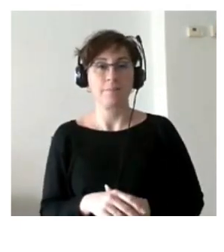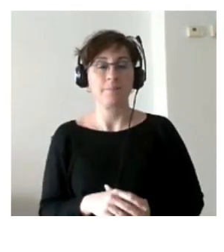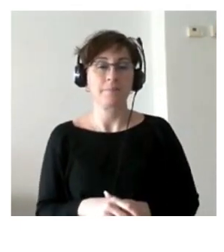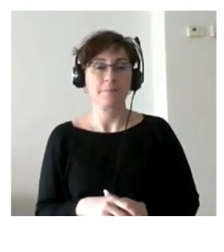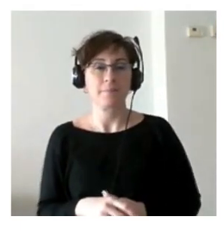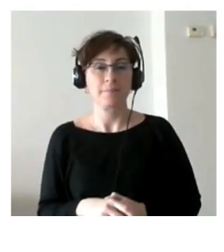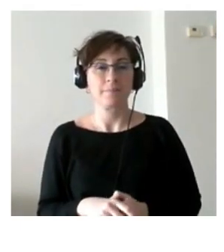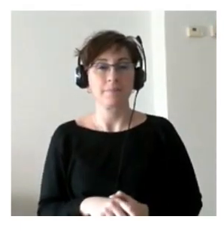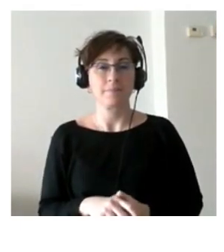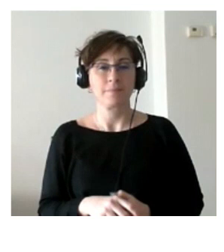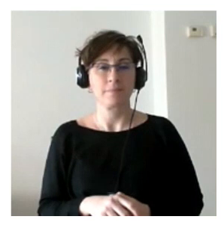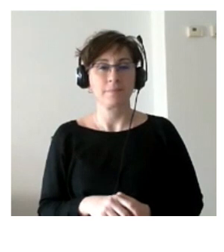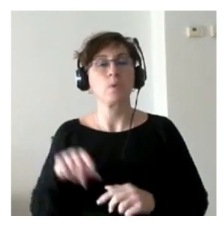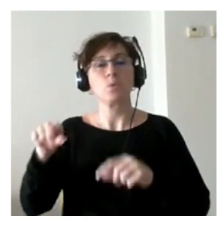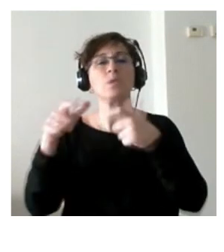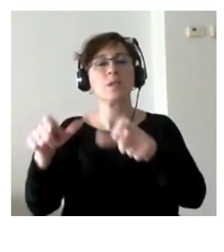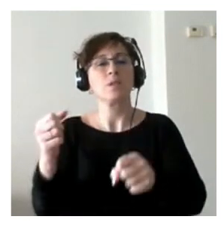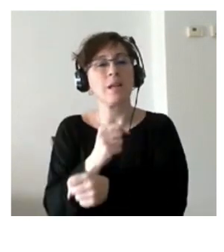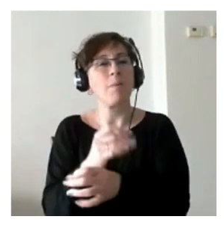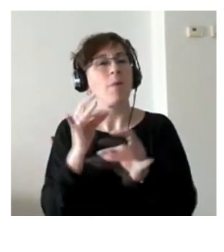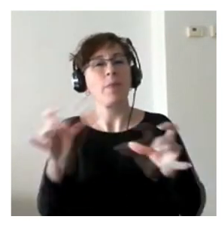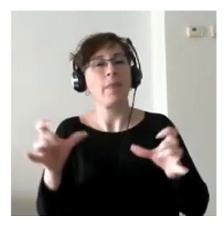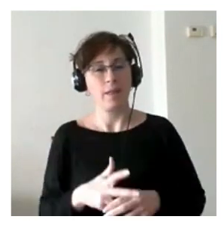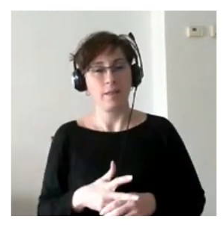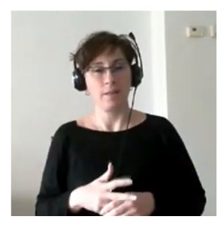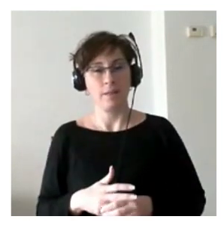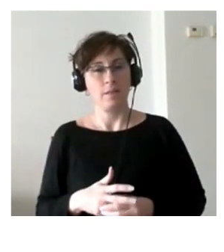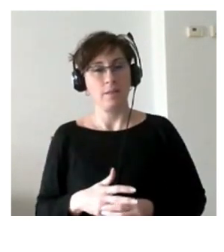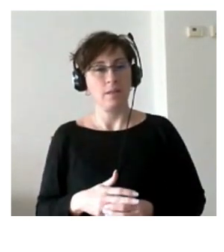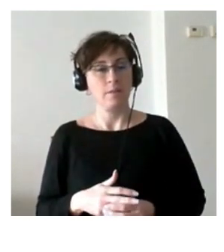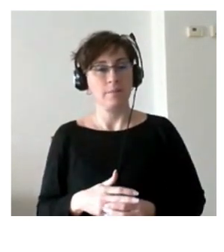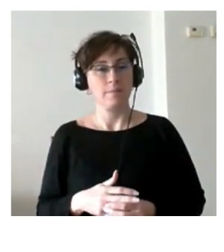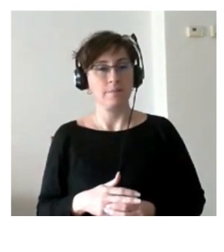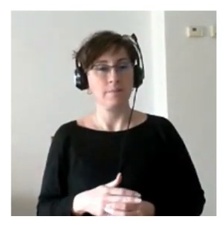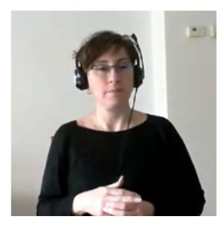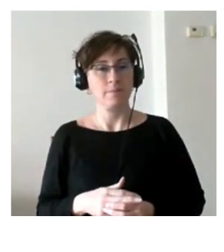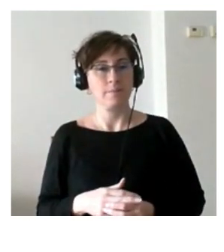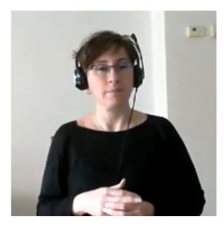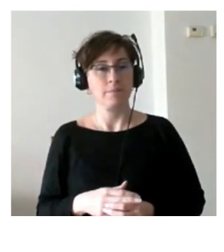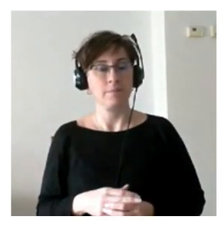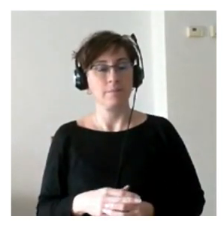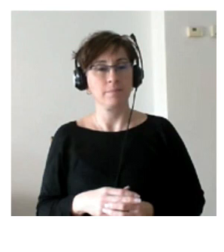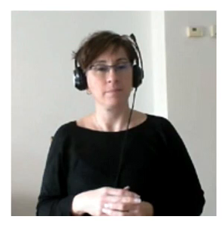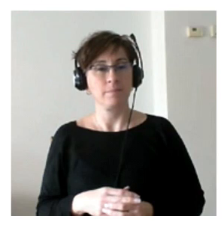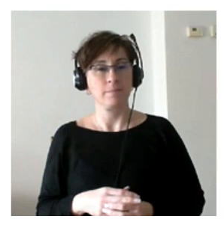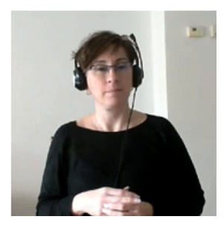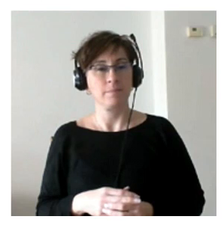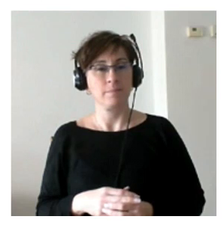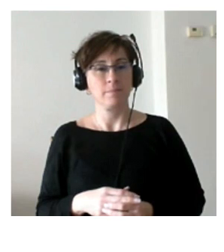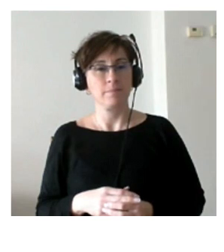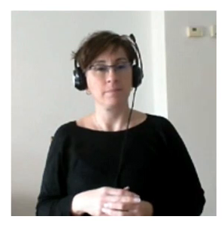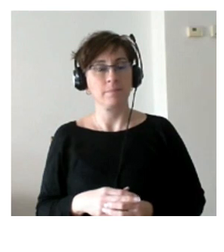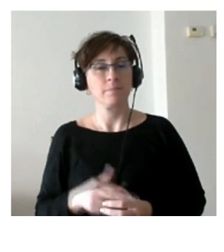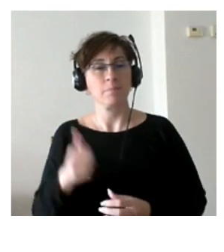sector al que se dedica tu empresa? nuestra empresa se dedica principalmente a la agricultura y comercialización del